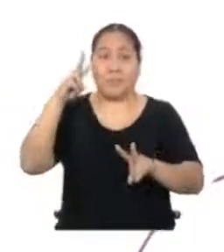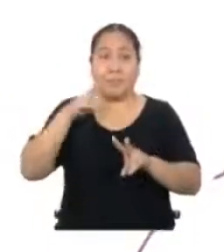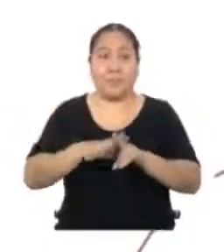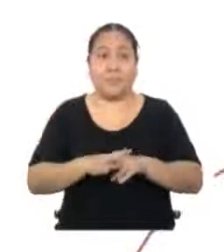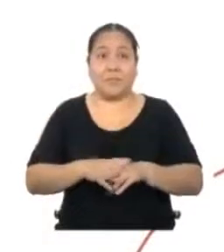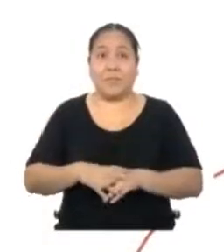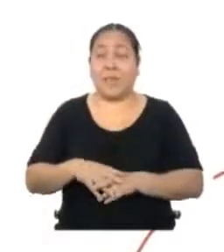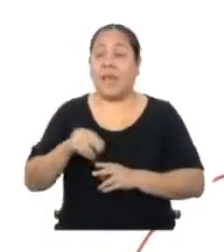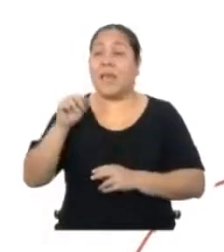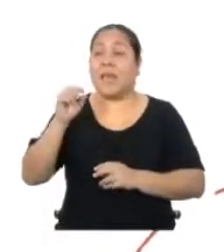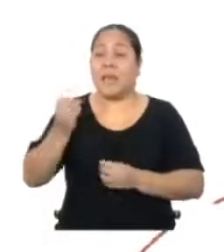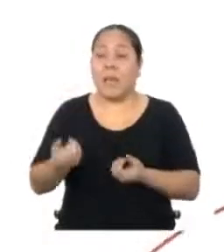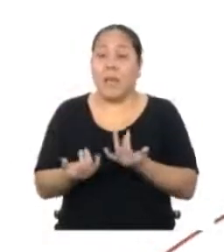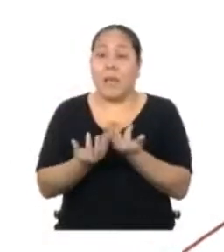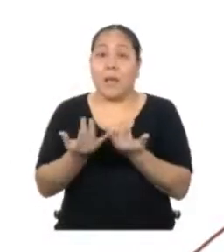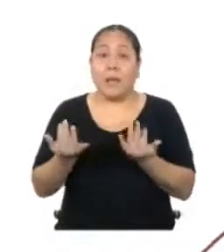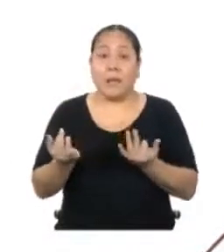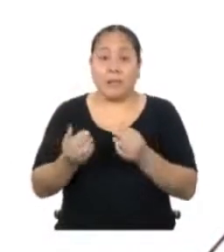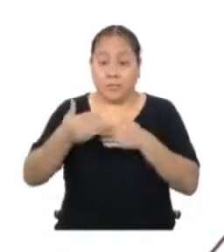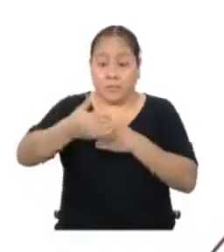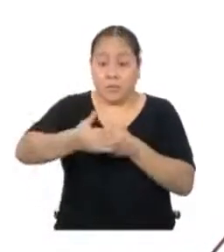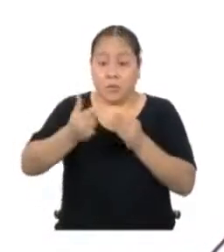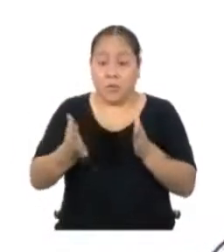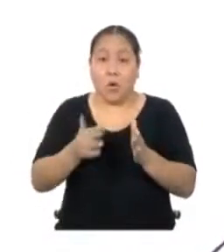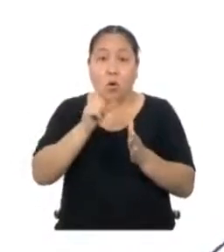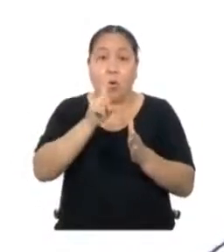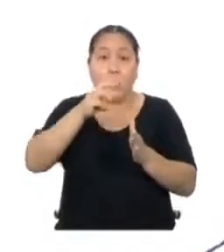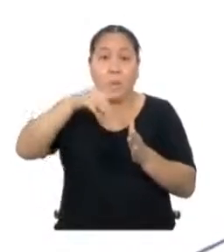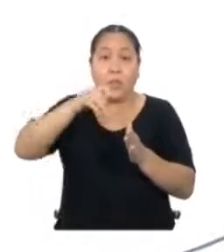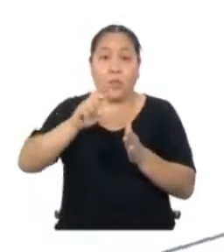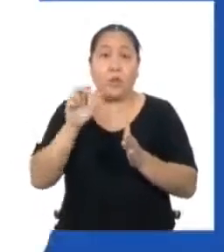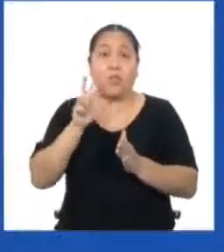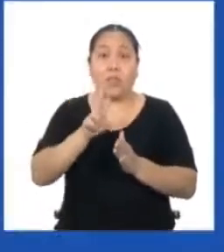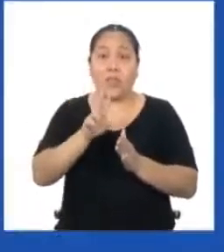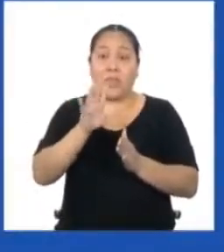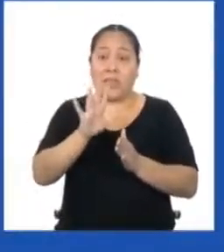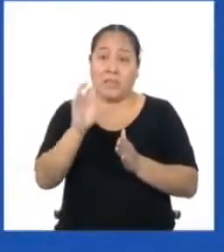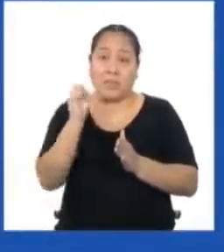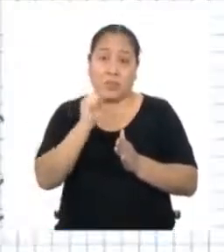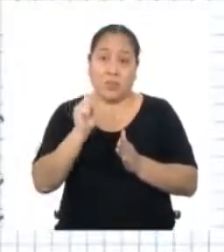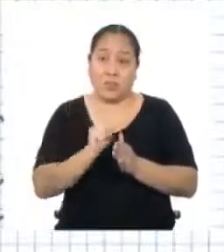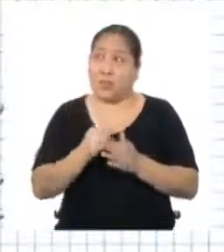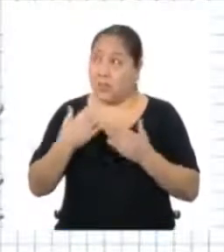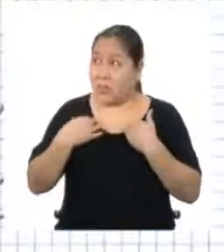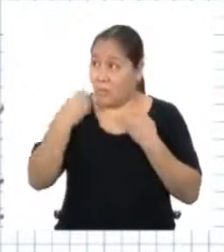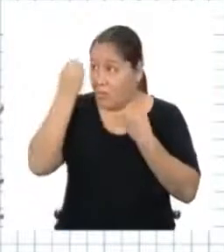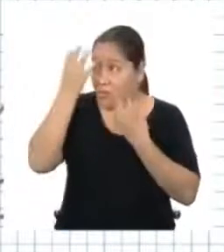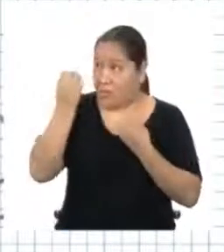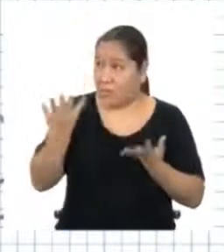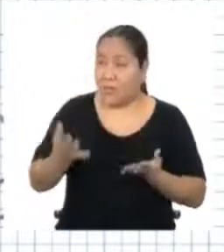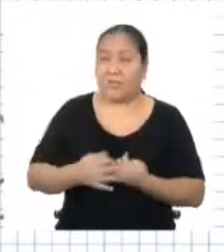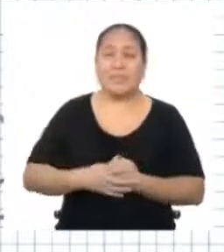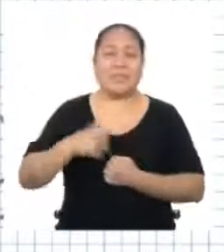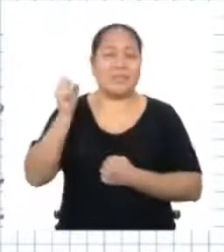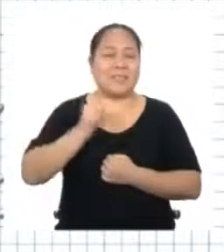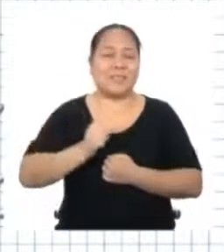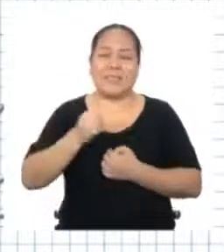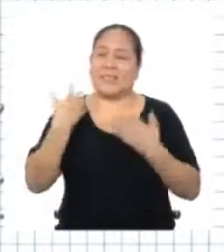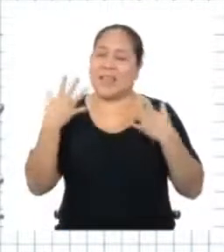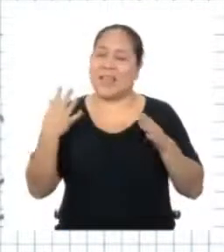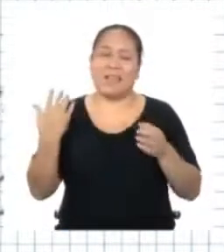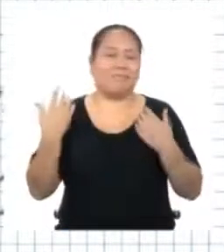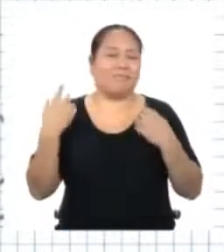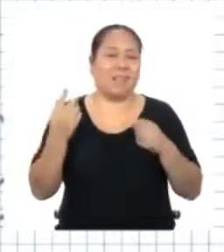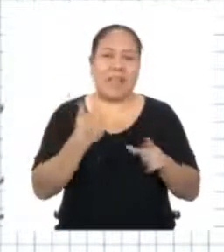cuesta 35 soles por metro cuadrado ¿Tenemos toda la información necesaria? Sí, tenemos todo lo que